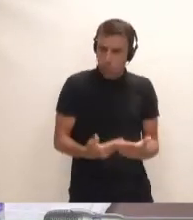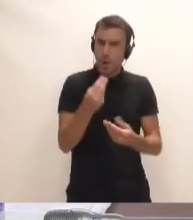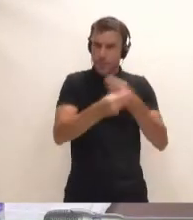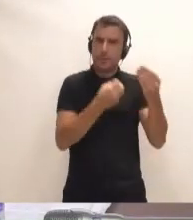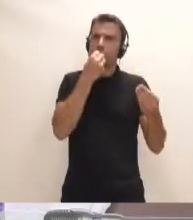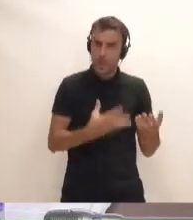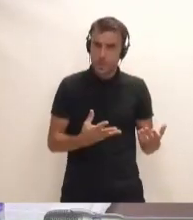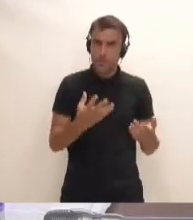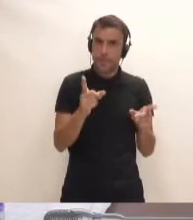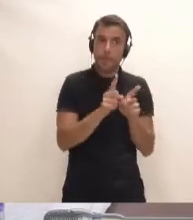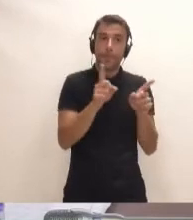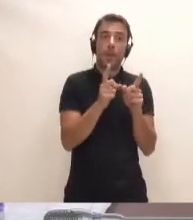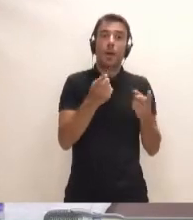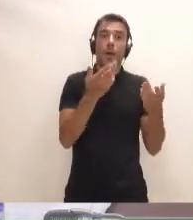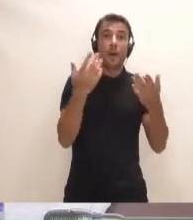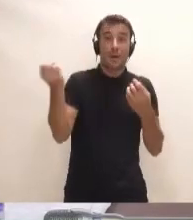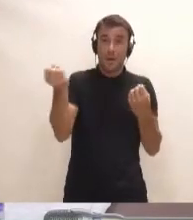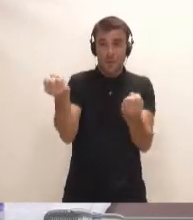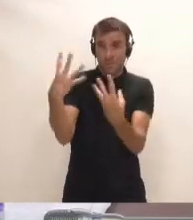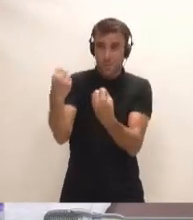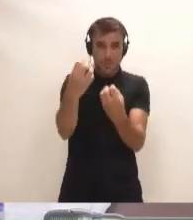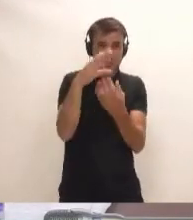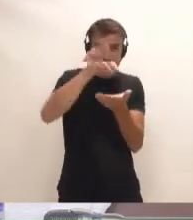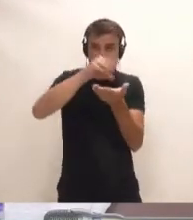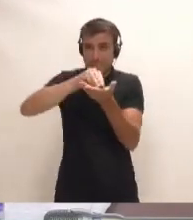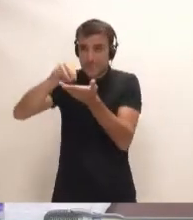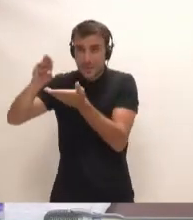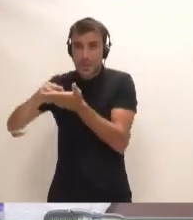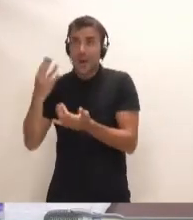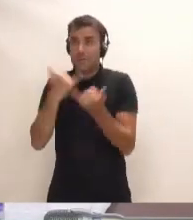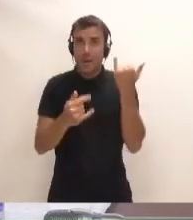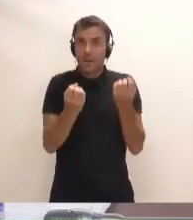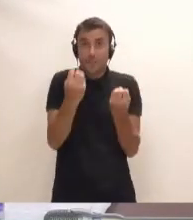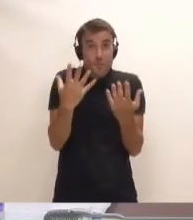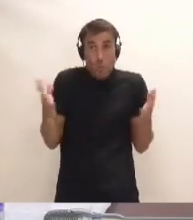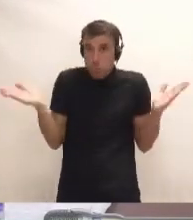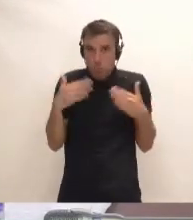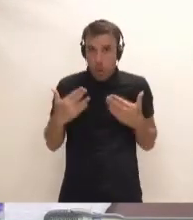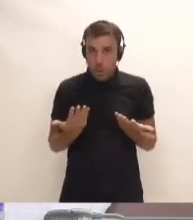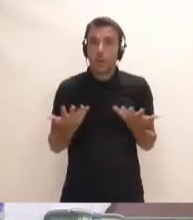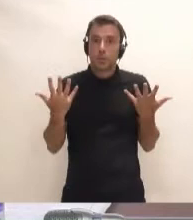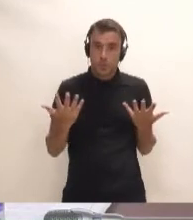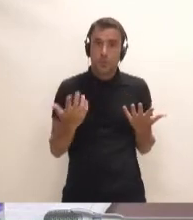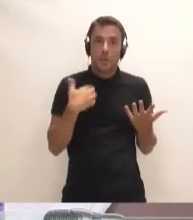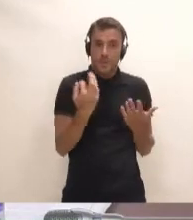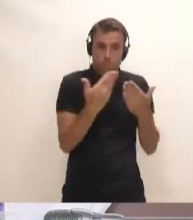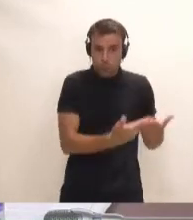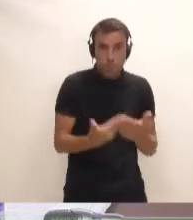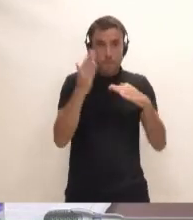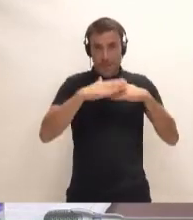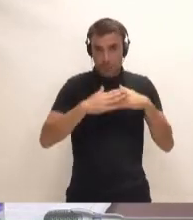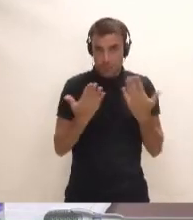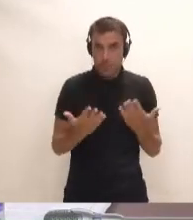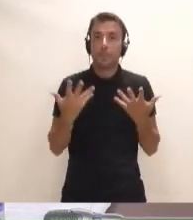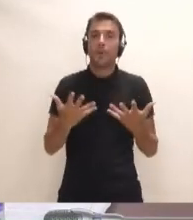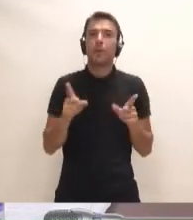tener estudios que a la vista de todas las informaciones que se van recopilando es que no teníamos absolutamente nada, pues, lógicamente, algo deberíamos tener. Pero